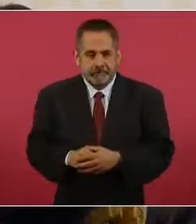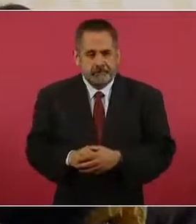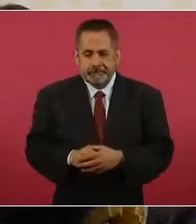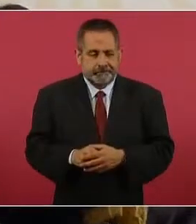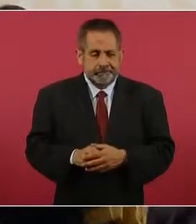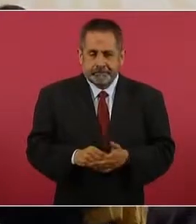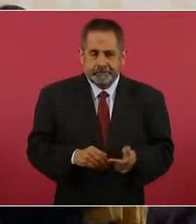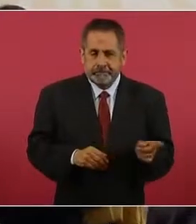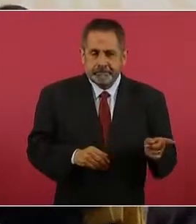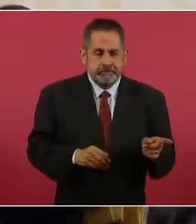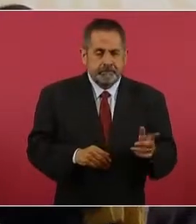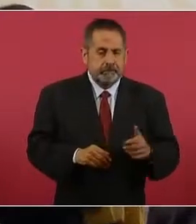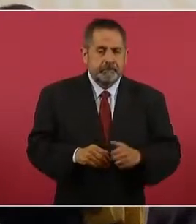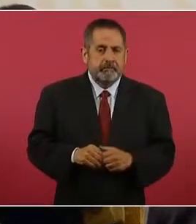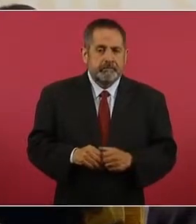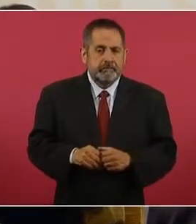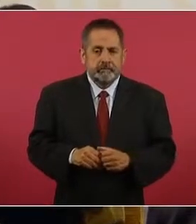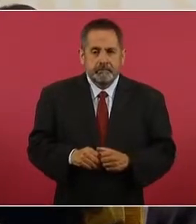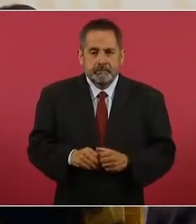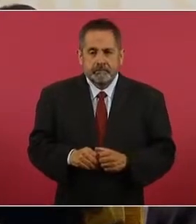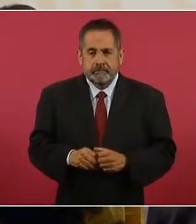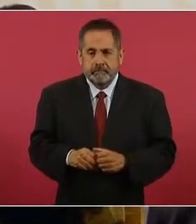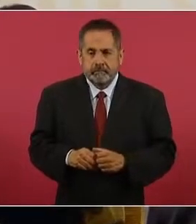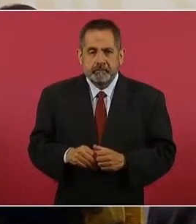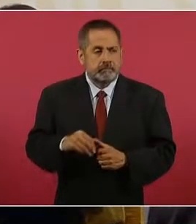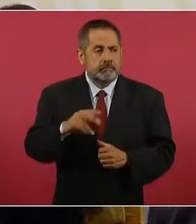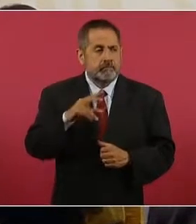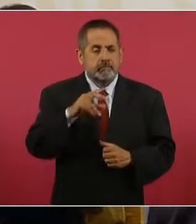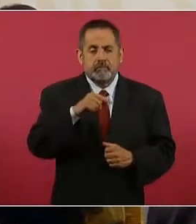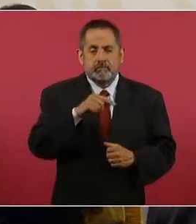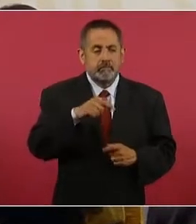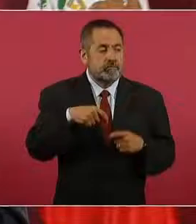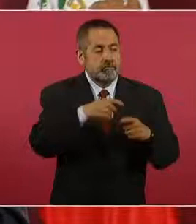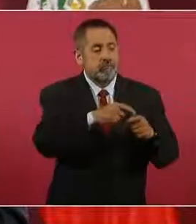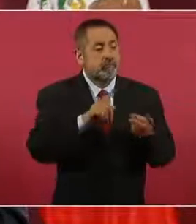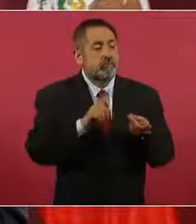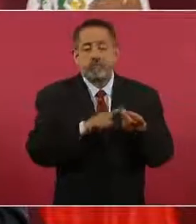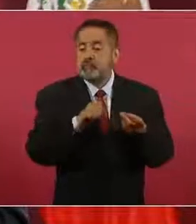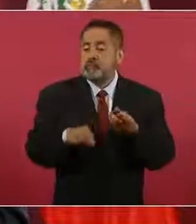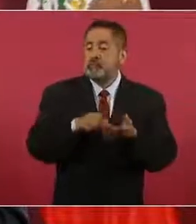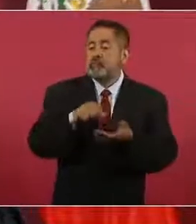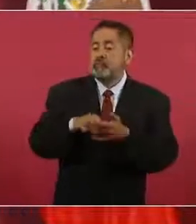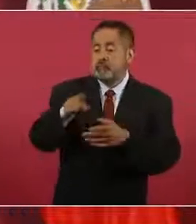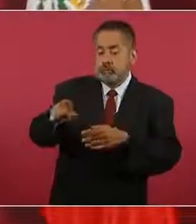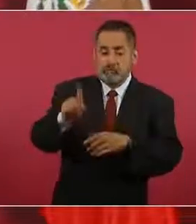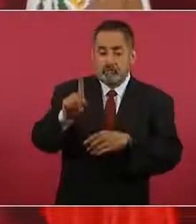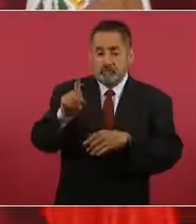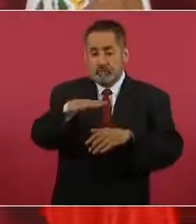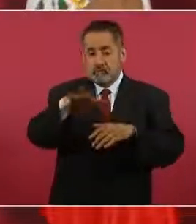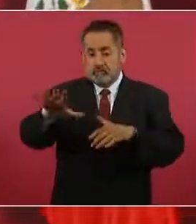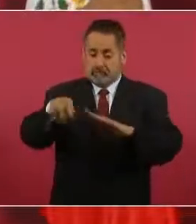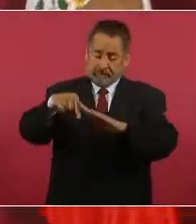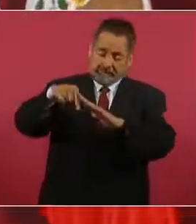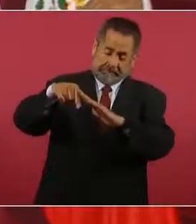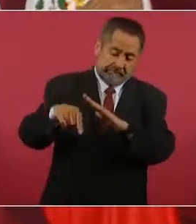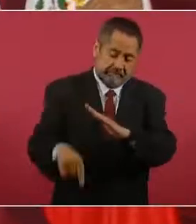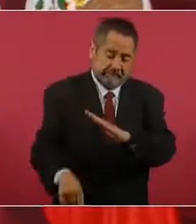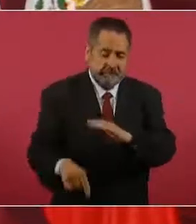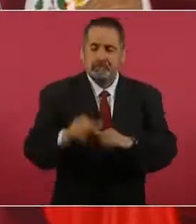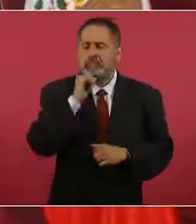en su mayoría en aguas profundas, sino en someras